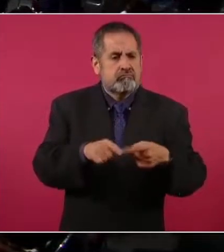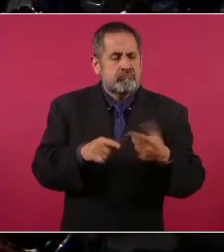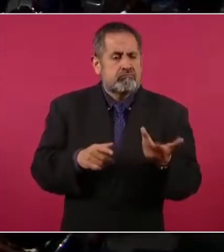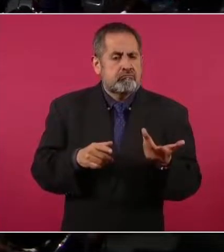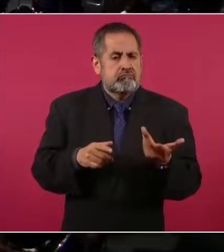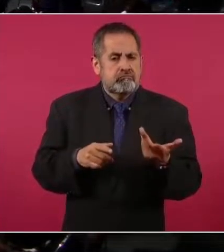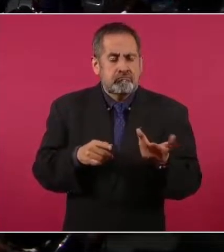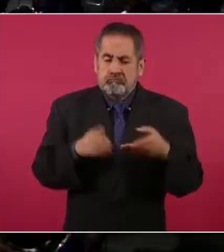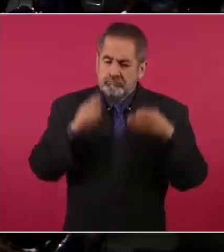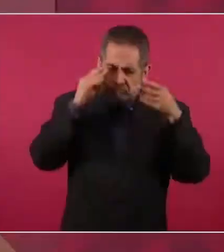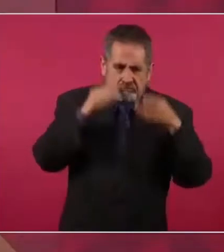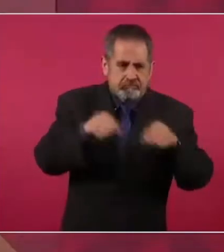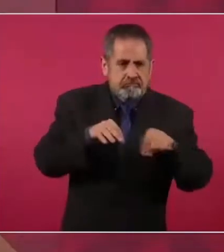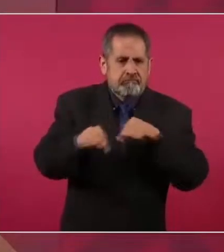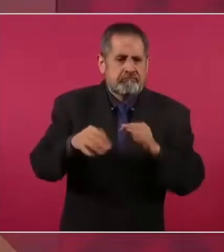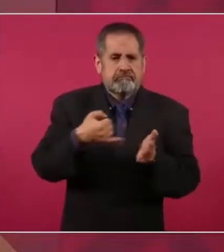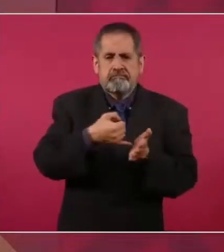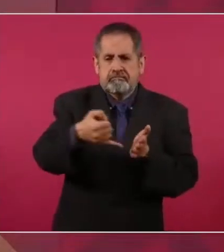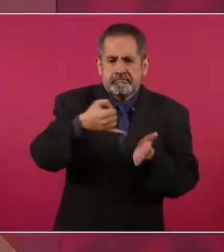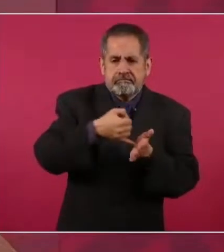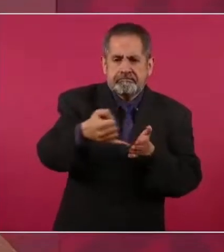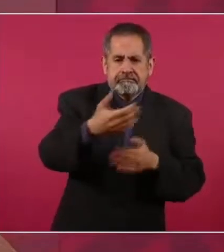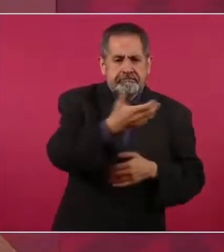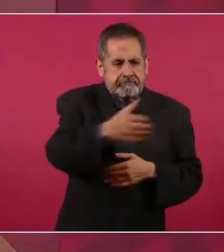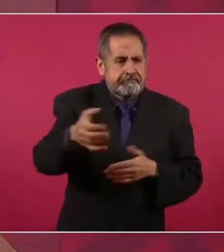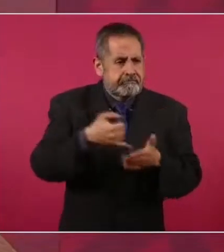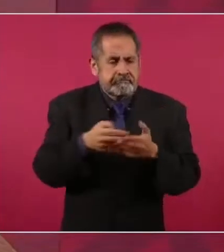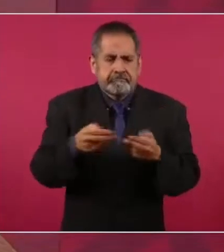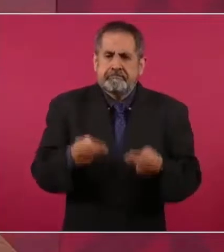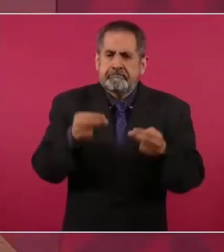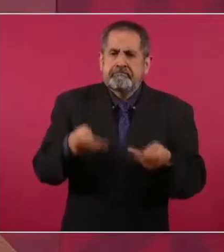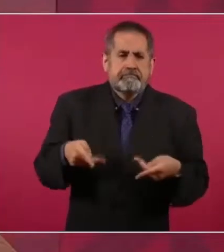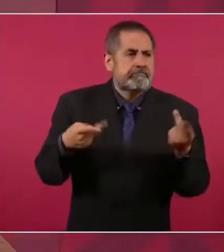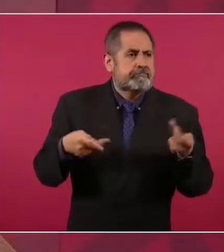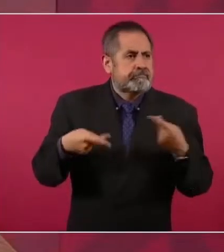dedicada fundamentalmente al campo y al comercio.